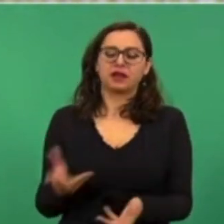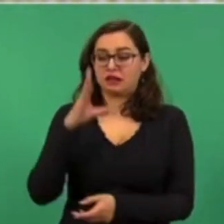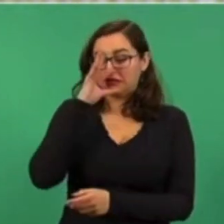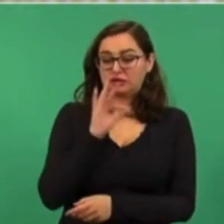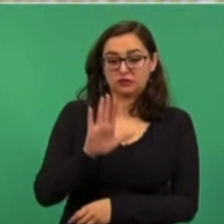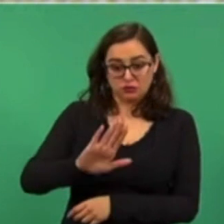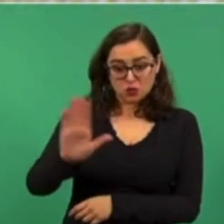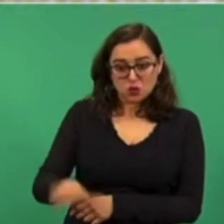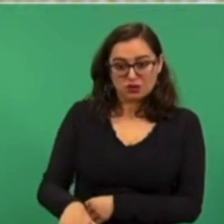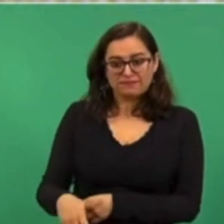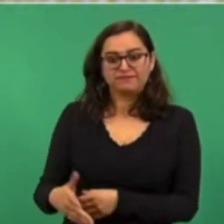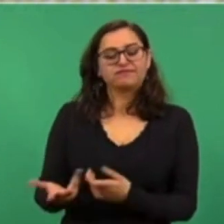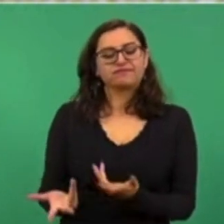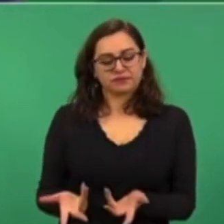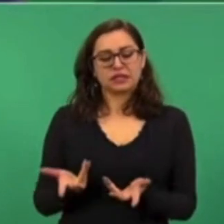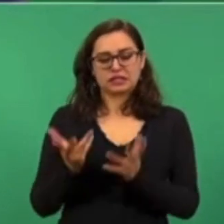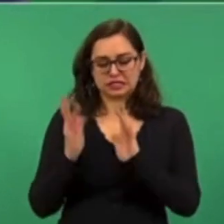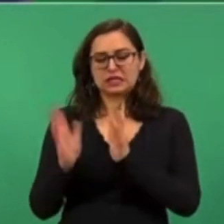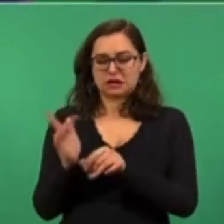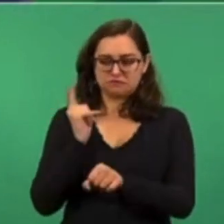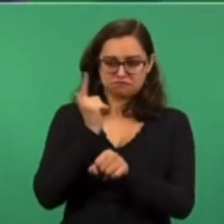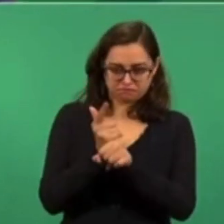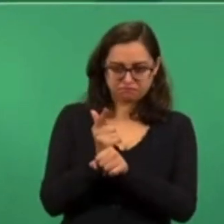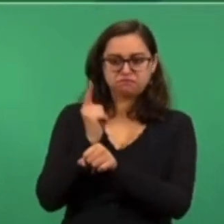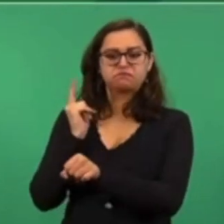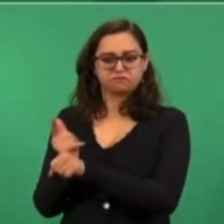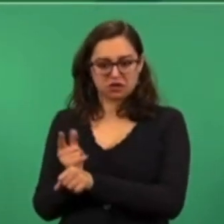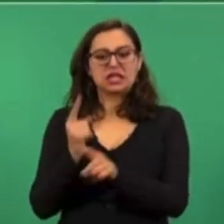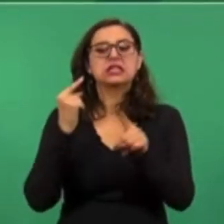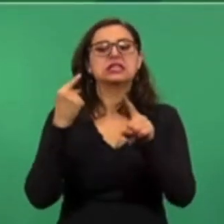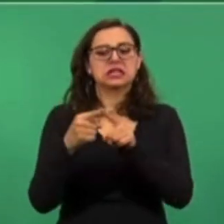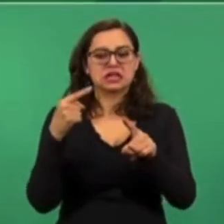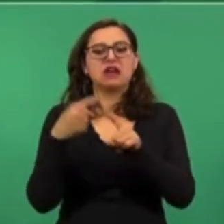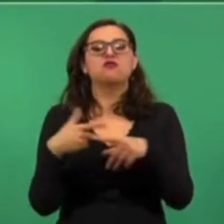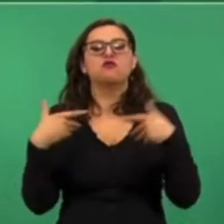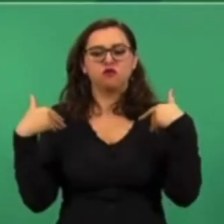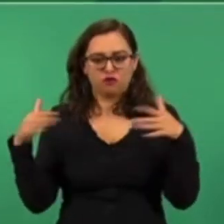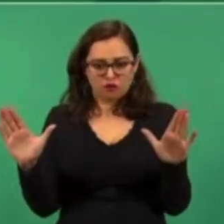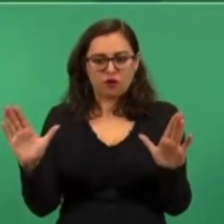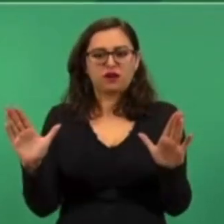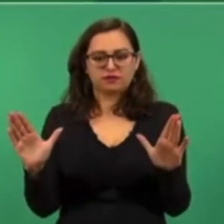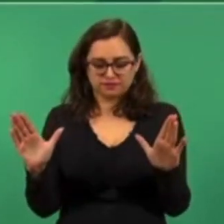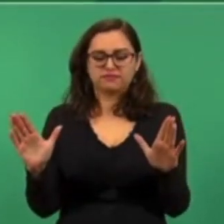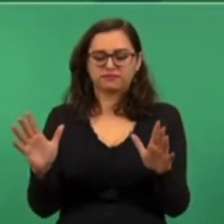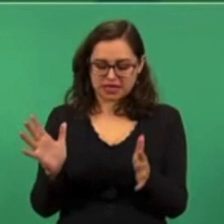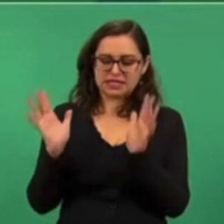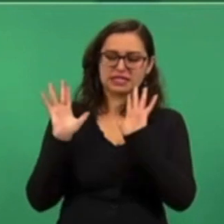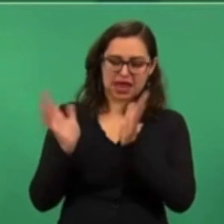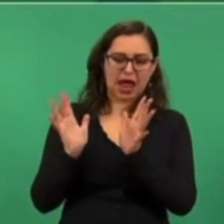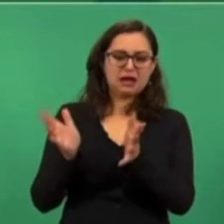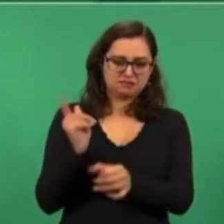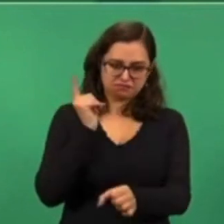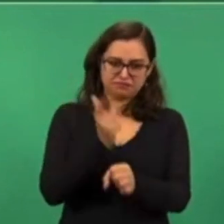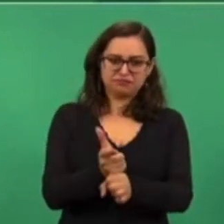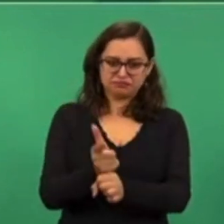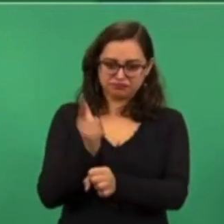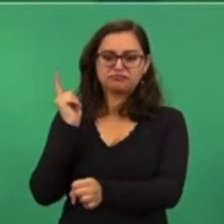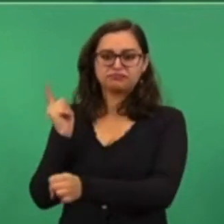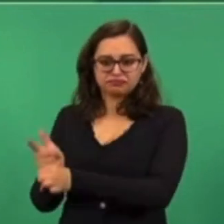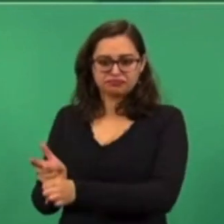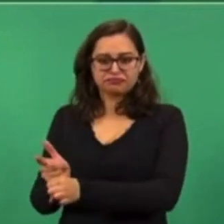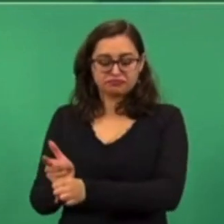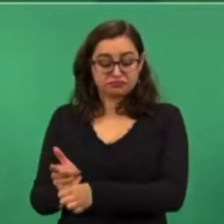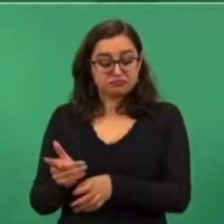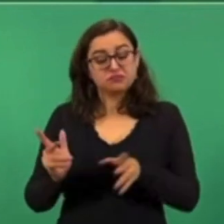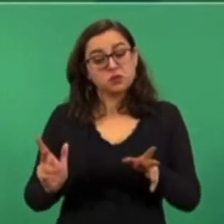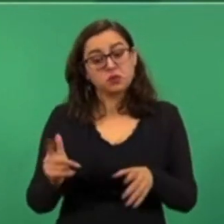ya se tiene identificado a los presuntos responsables. Yo